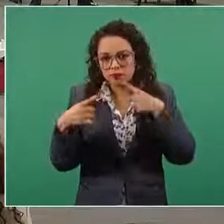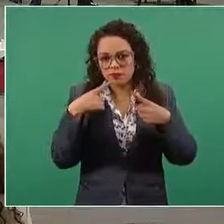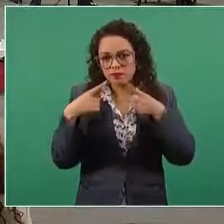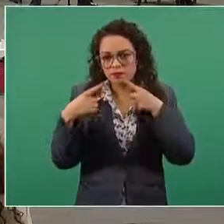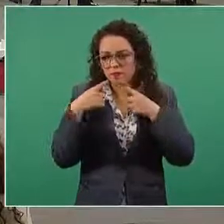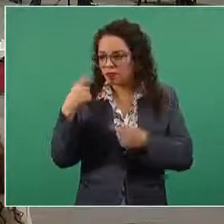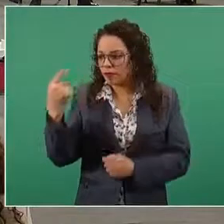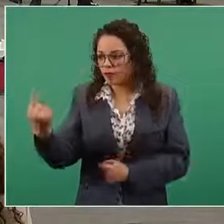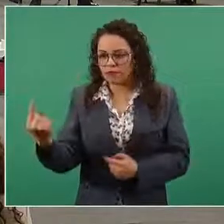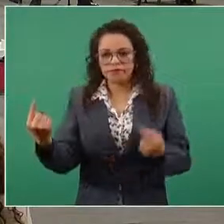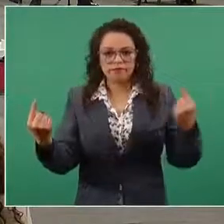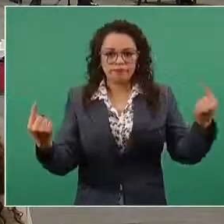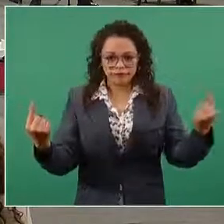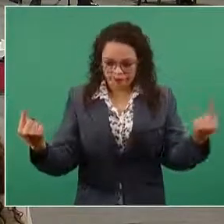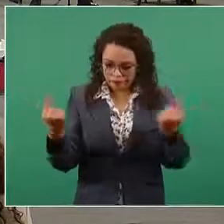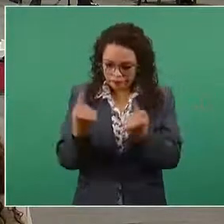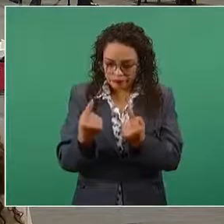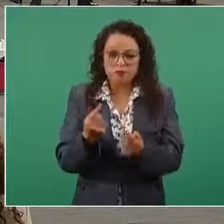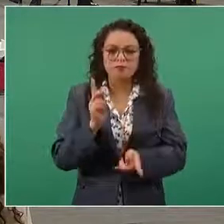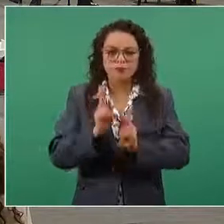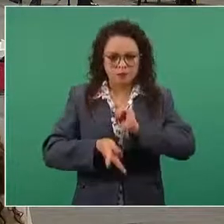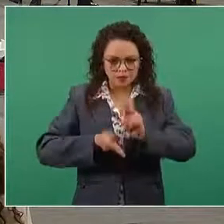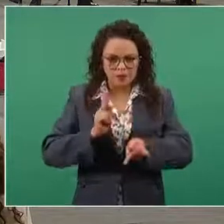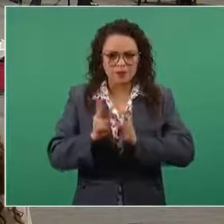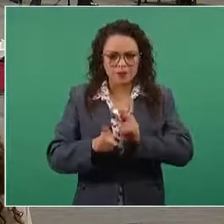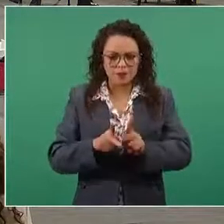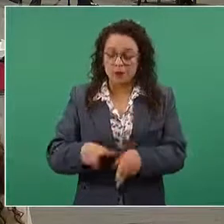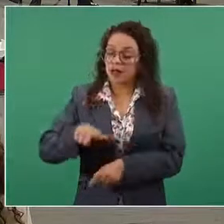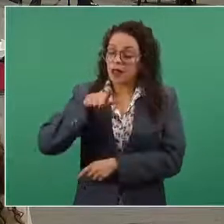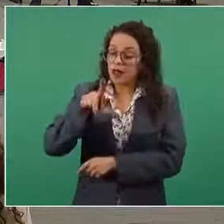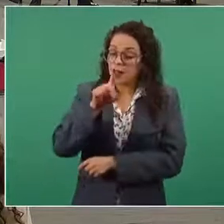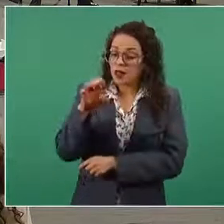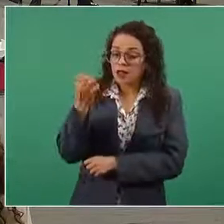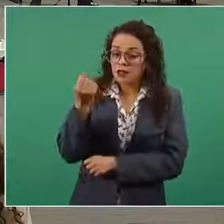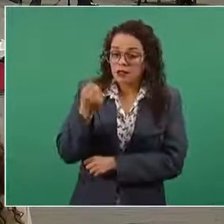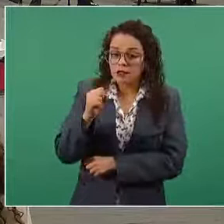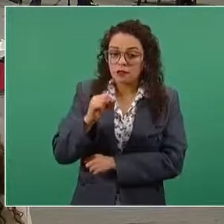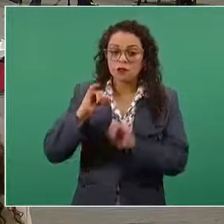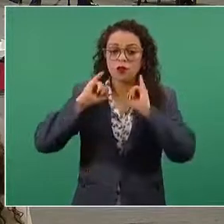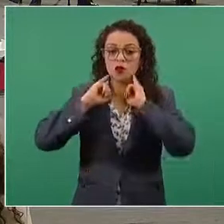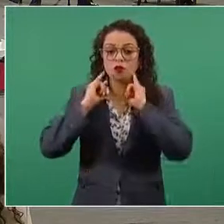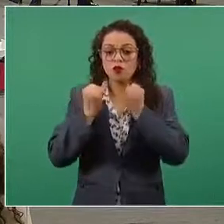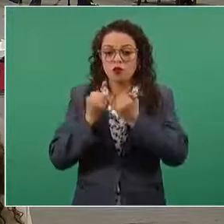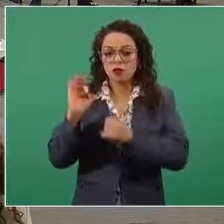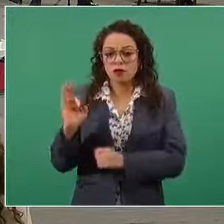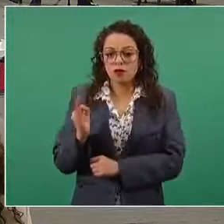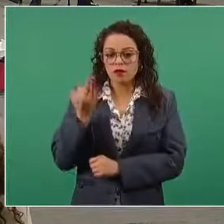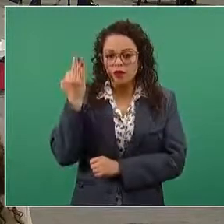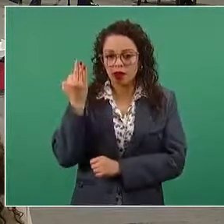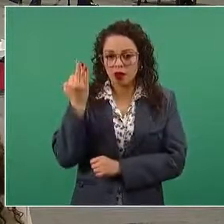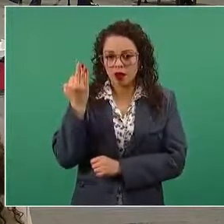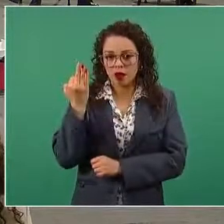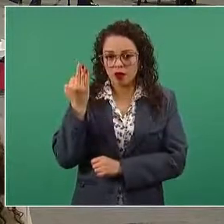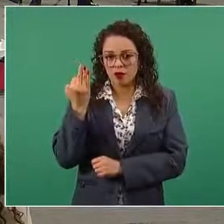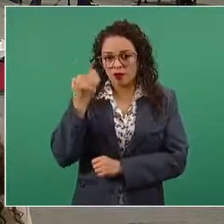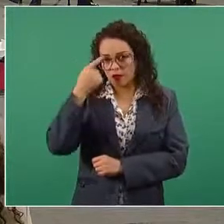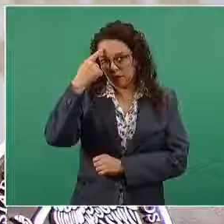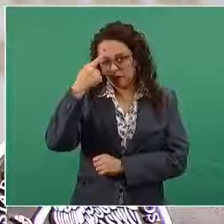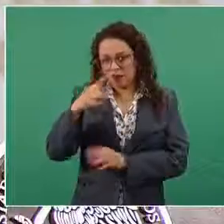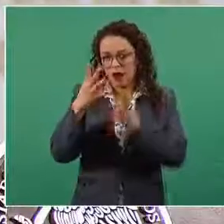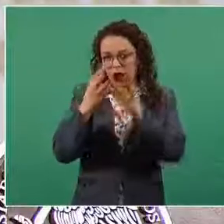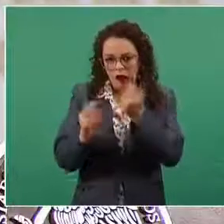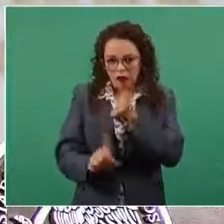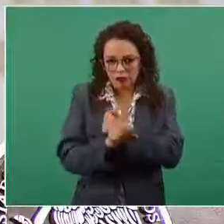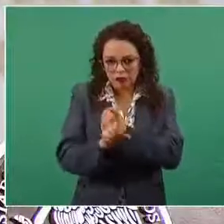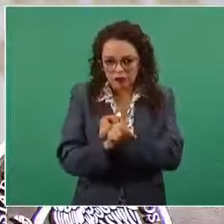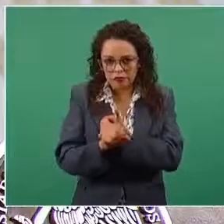partes. El 17 de septiembre la Junta Federal de Conciliación y Arbitraje llevó a cabo un